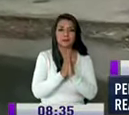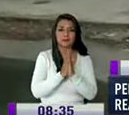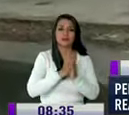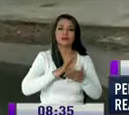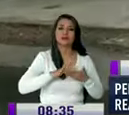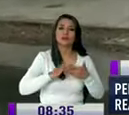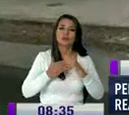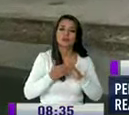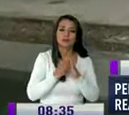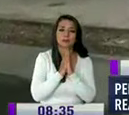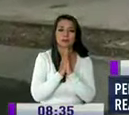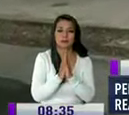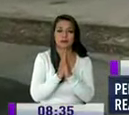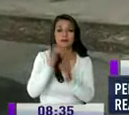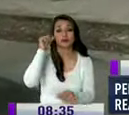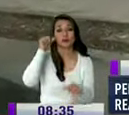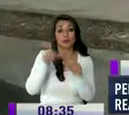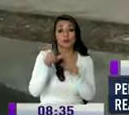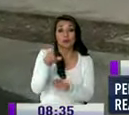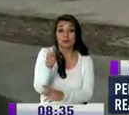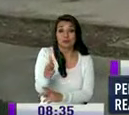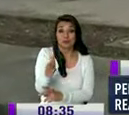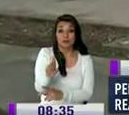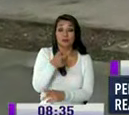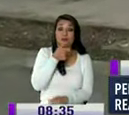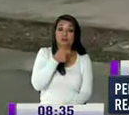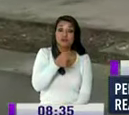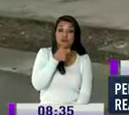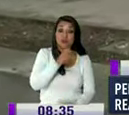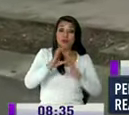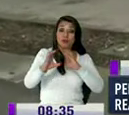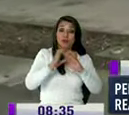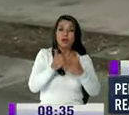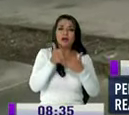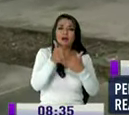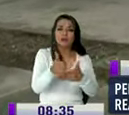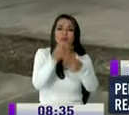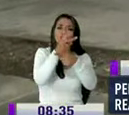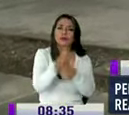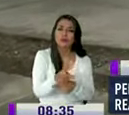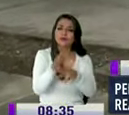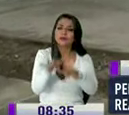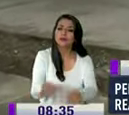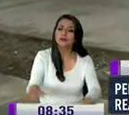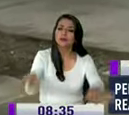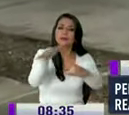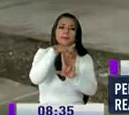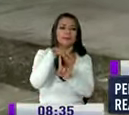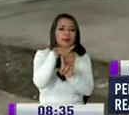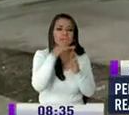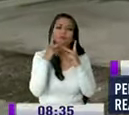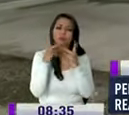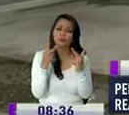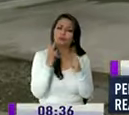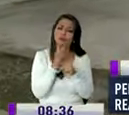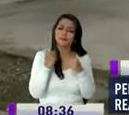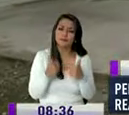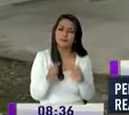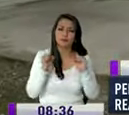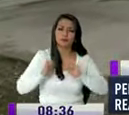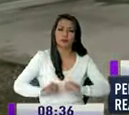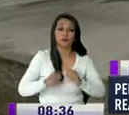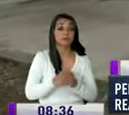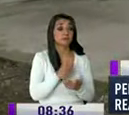y recordamos y pedimos ustedes también como medios de comunicación que nos ayuden es a cuidar el espacio público y hacer el buen uso del mismo además